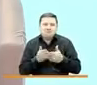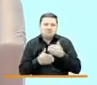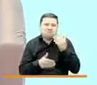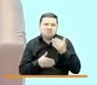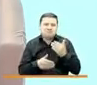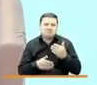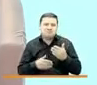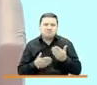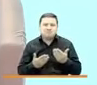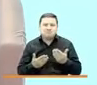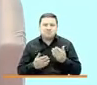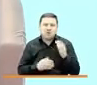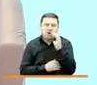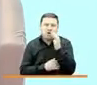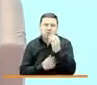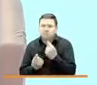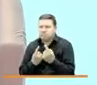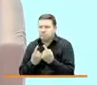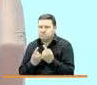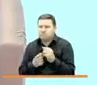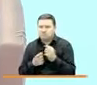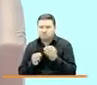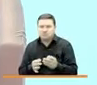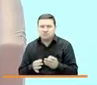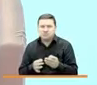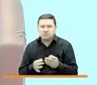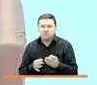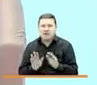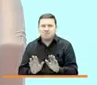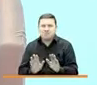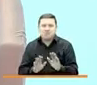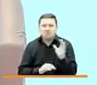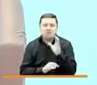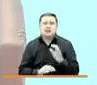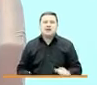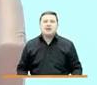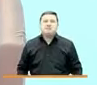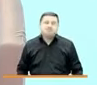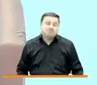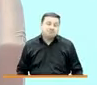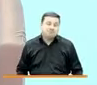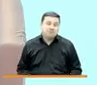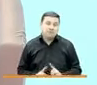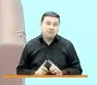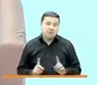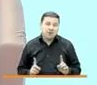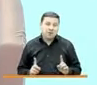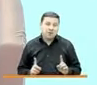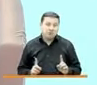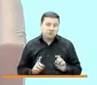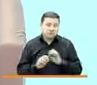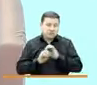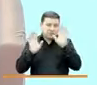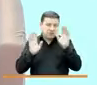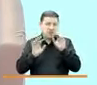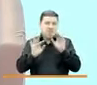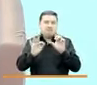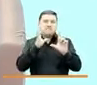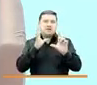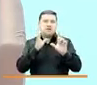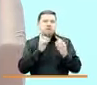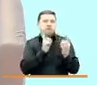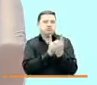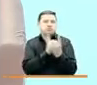el país prácticamente se paralizó. Sin embargo, a través de la virtualidad pues encontramos